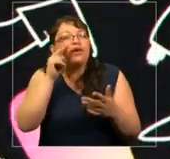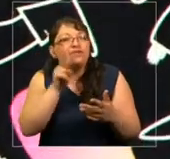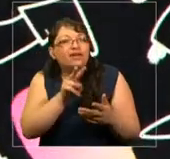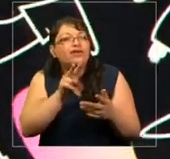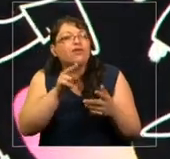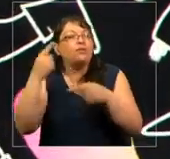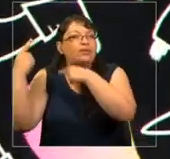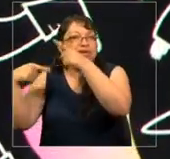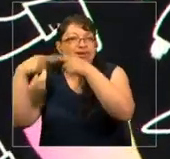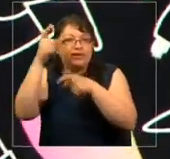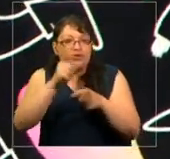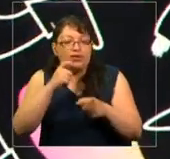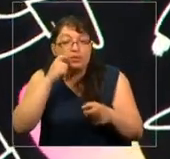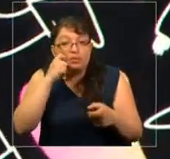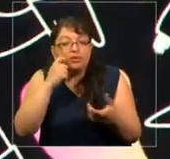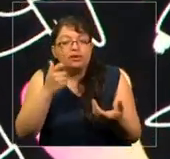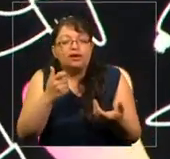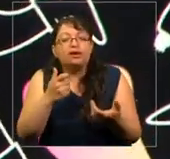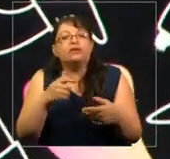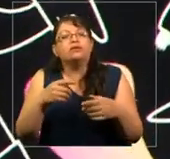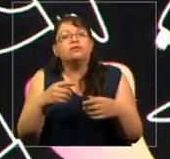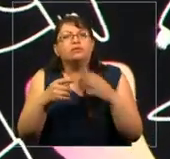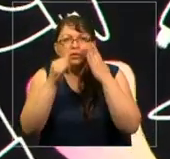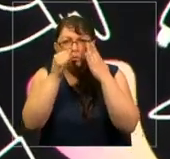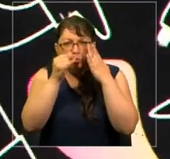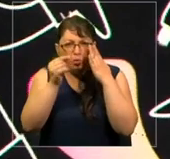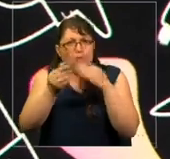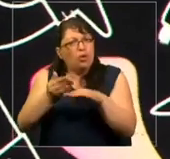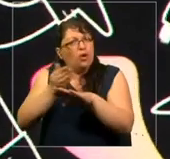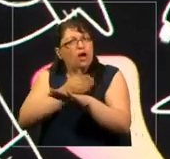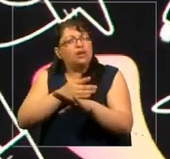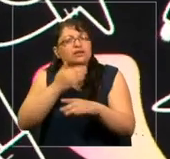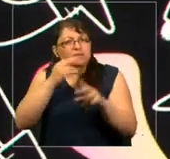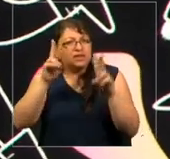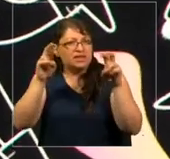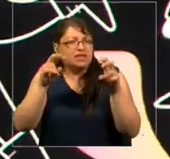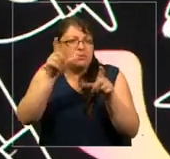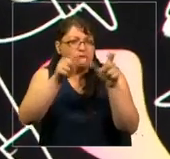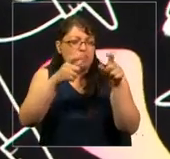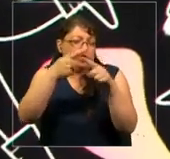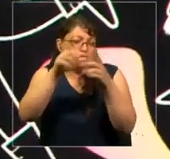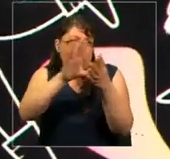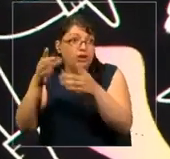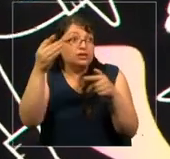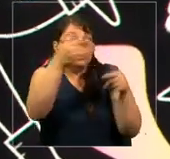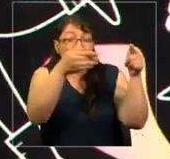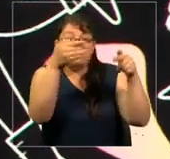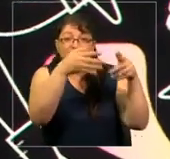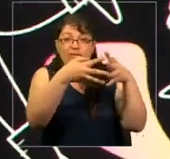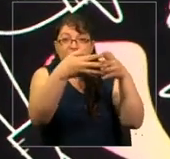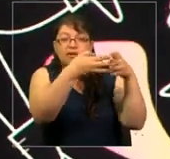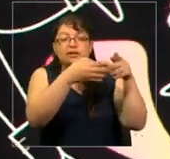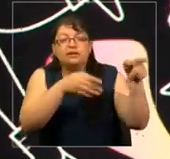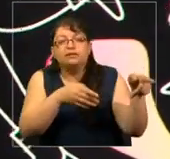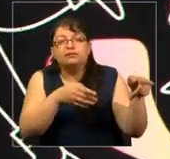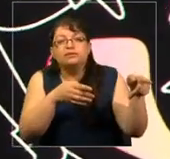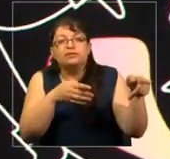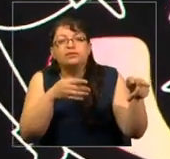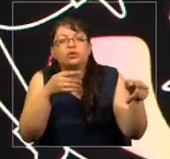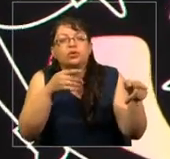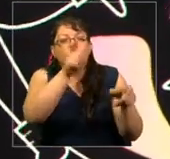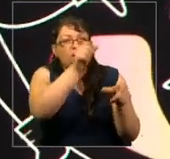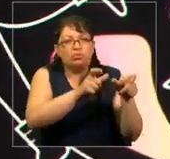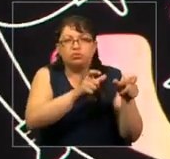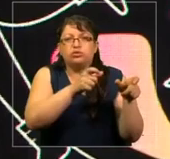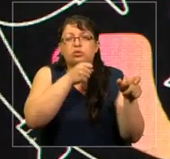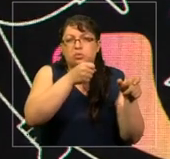historia humana. Recientemente, nuevamente en el tema de la inmigración en Estados Unidos, un comentador